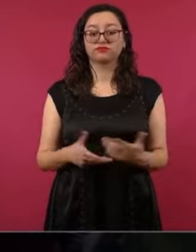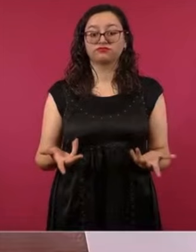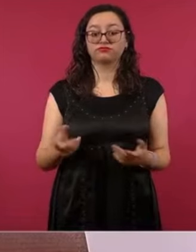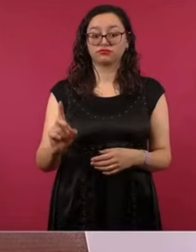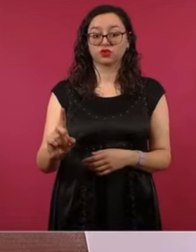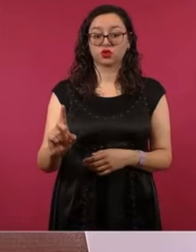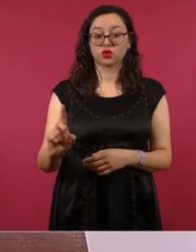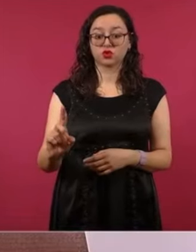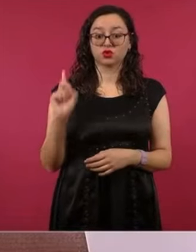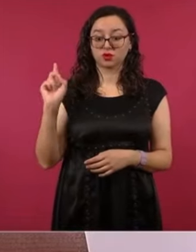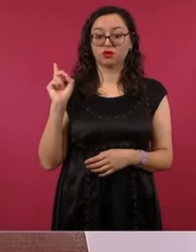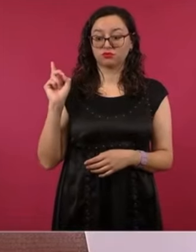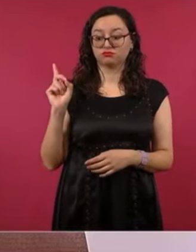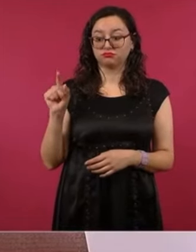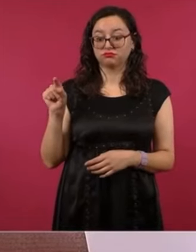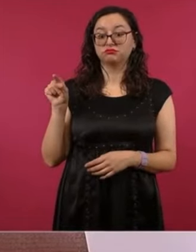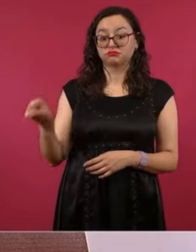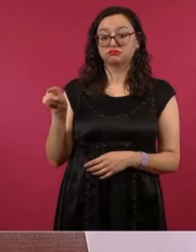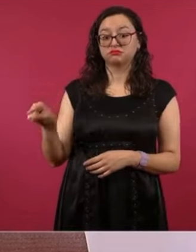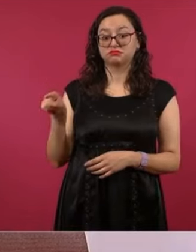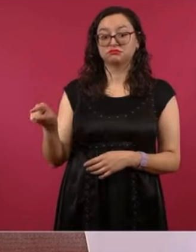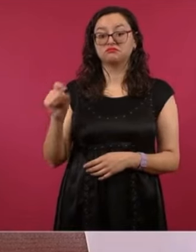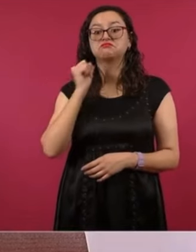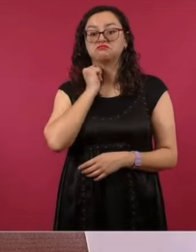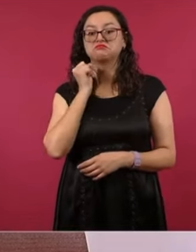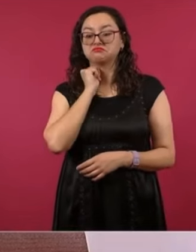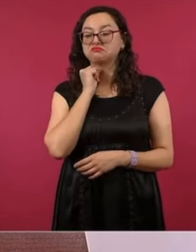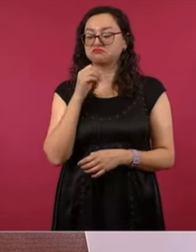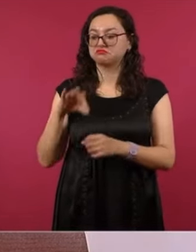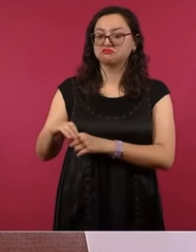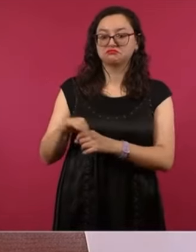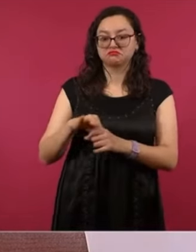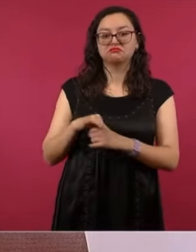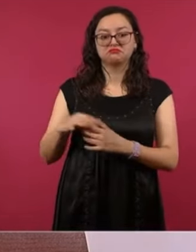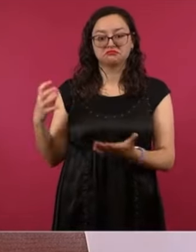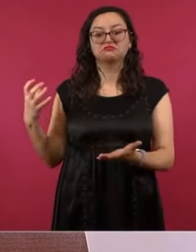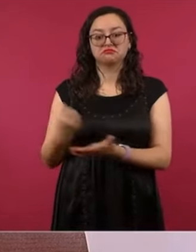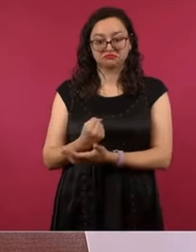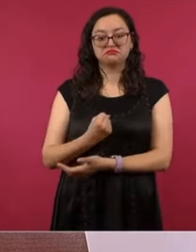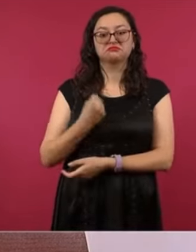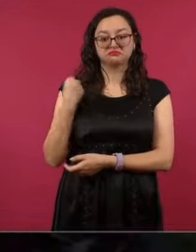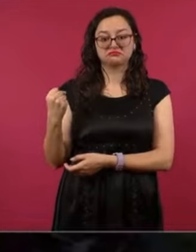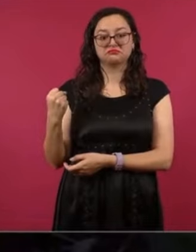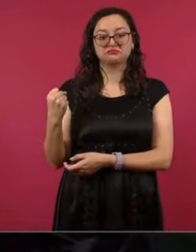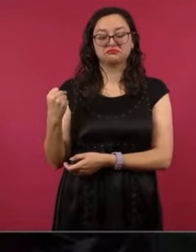la senaduría en Tabasco.